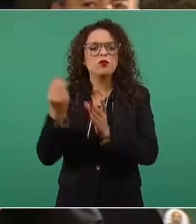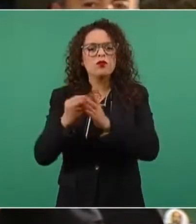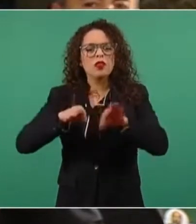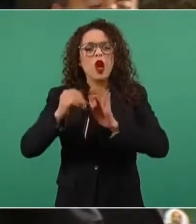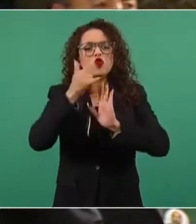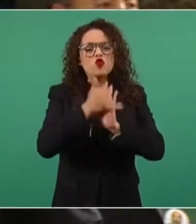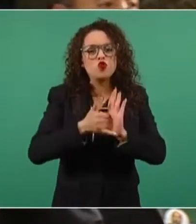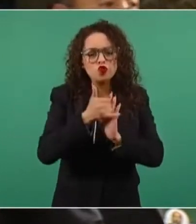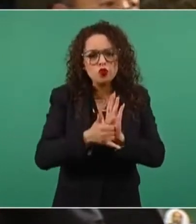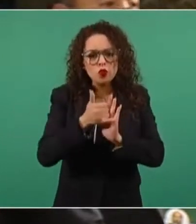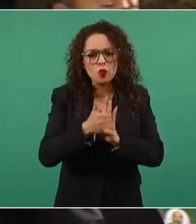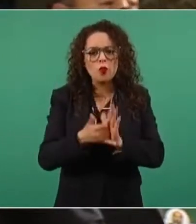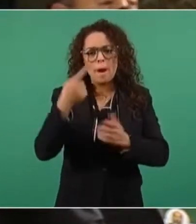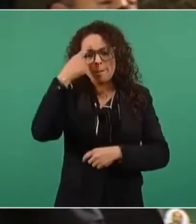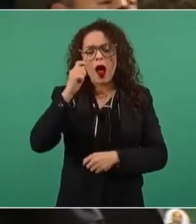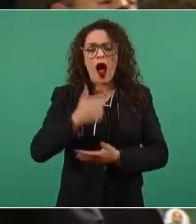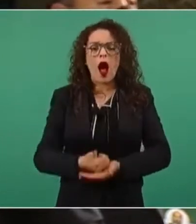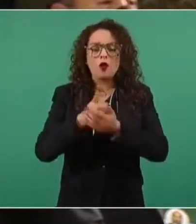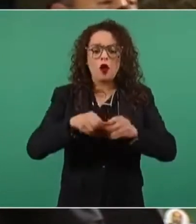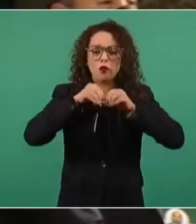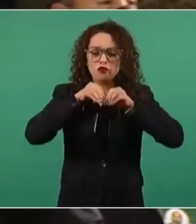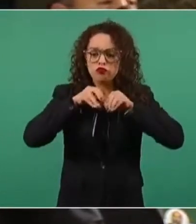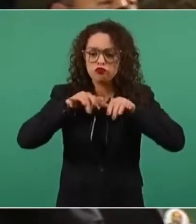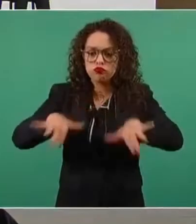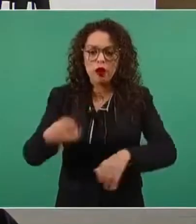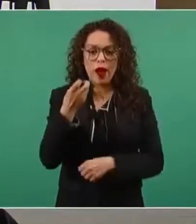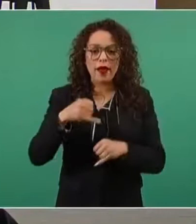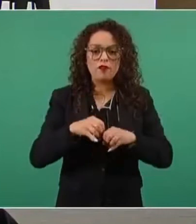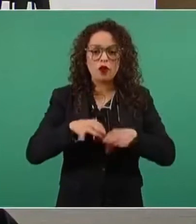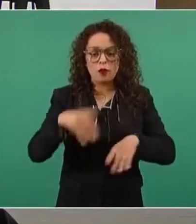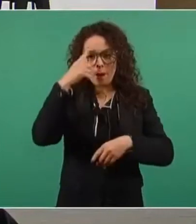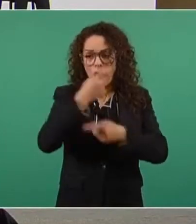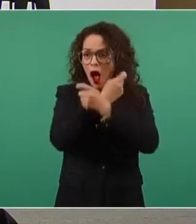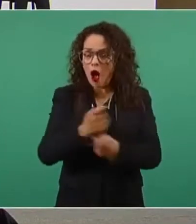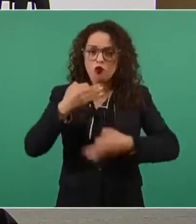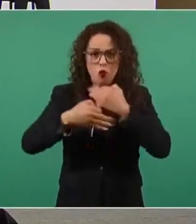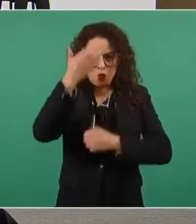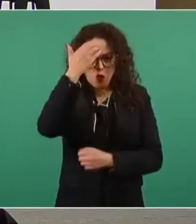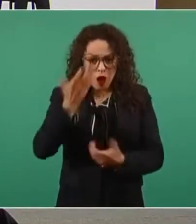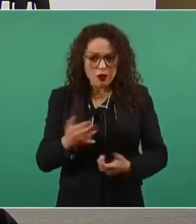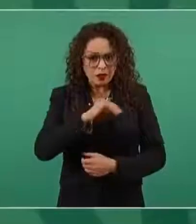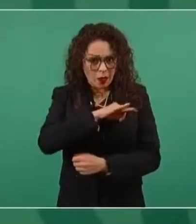a sumarse a darle difusión a esta información? Sí,